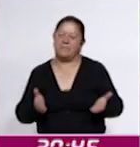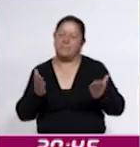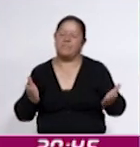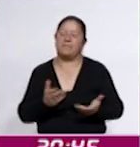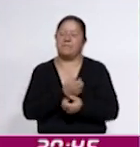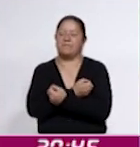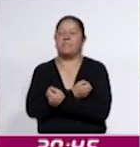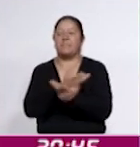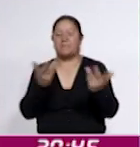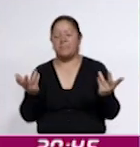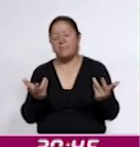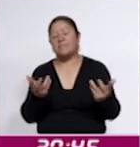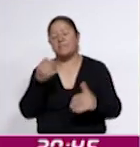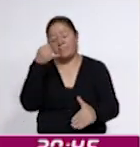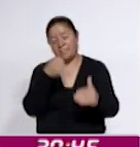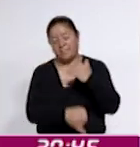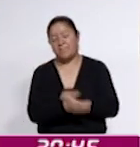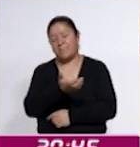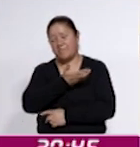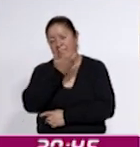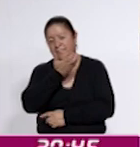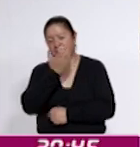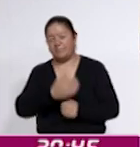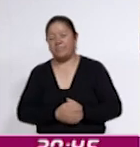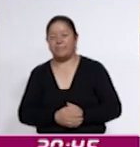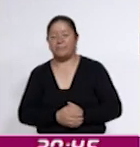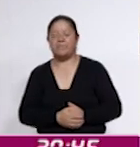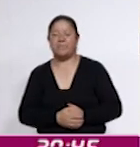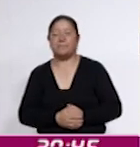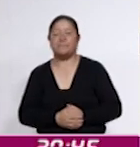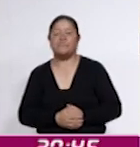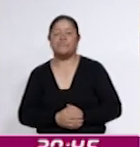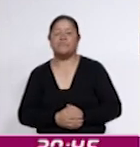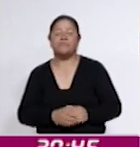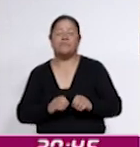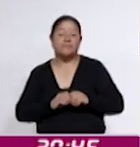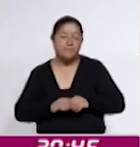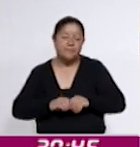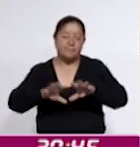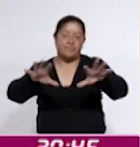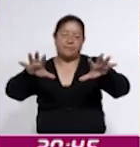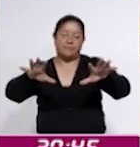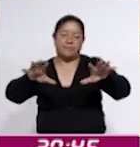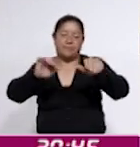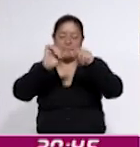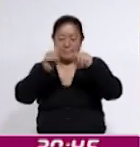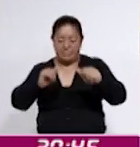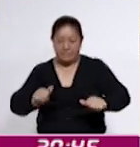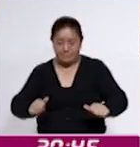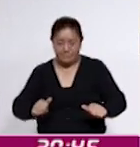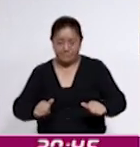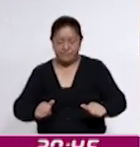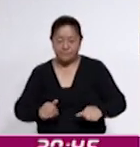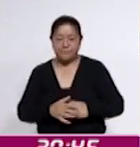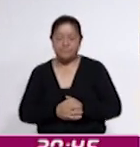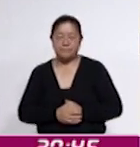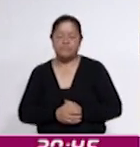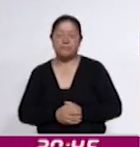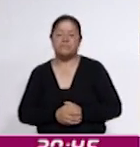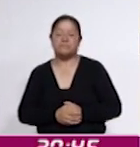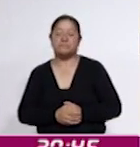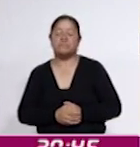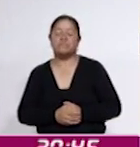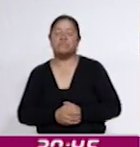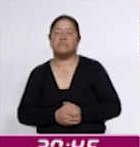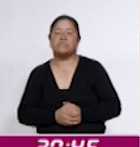sus raíces, costumbres y tradiciones. Difundir artes de diferentes prácticas artísticas